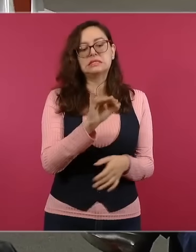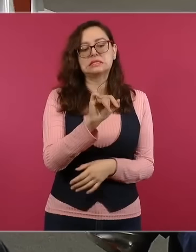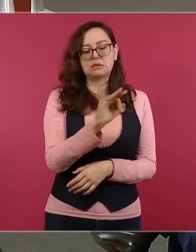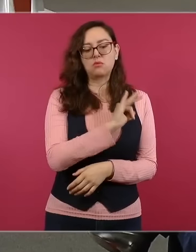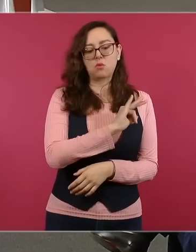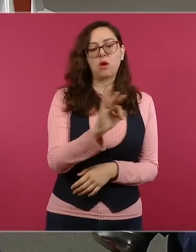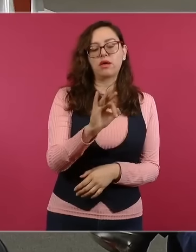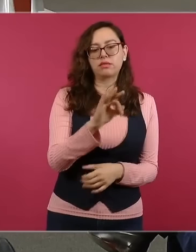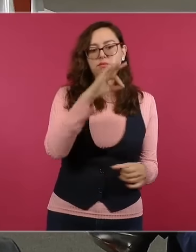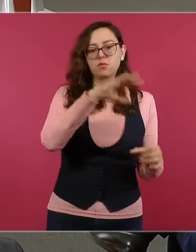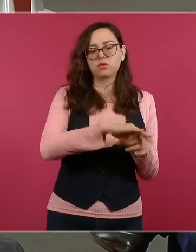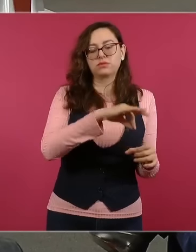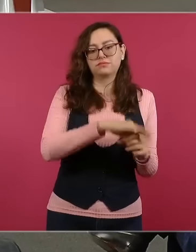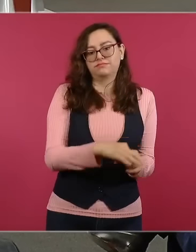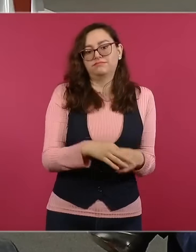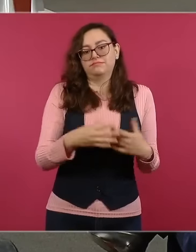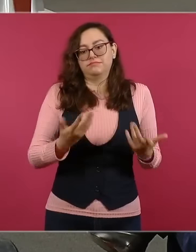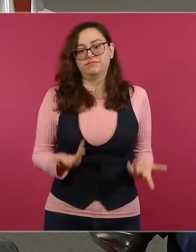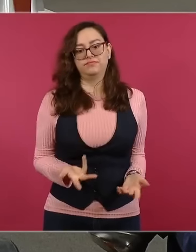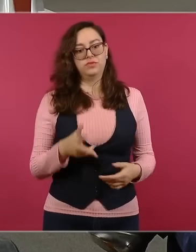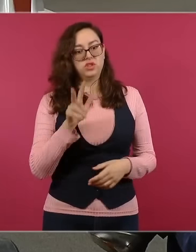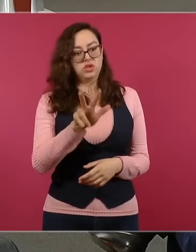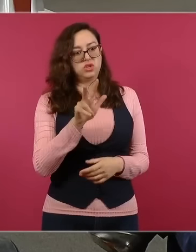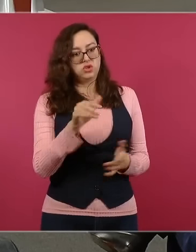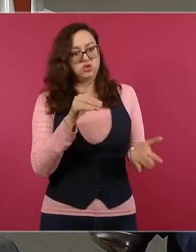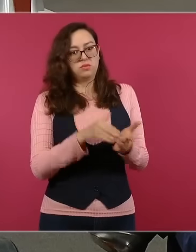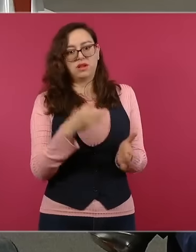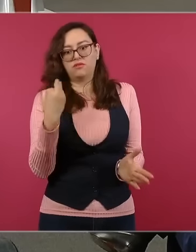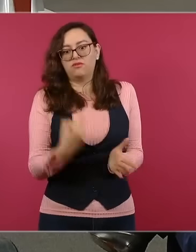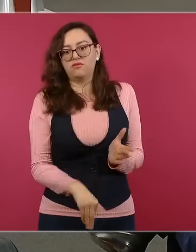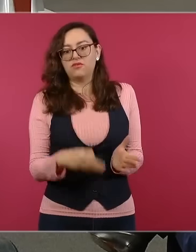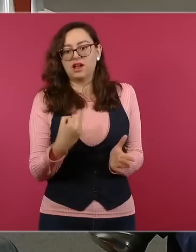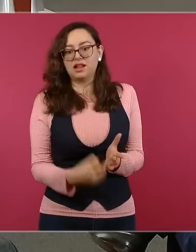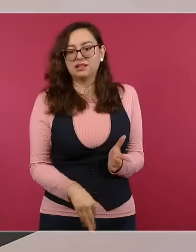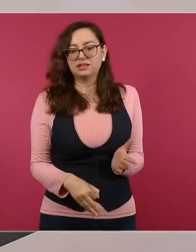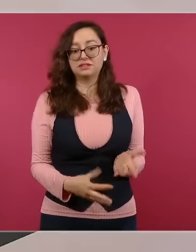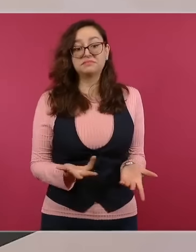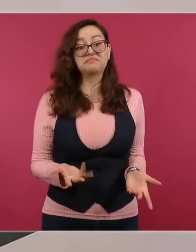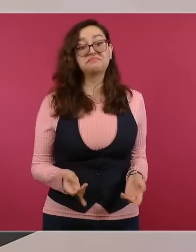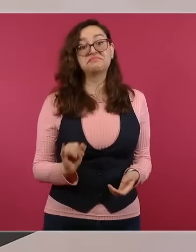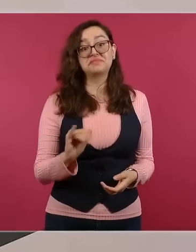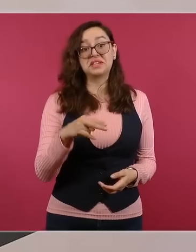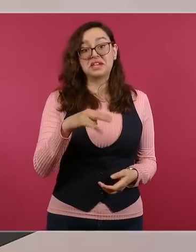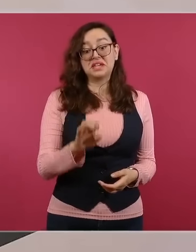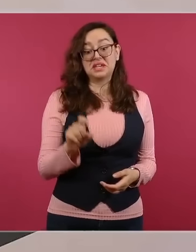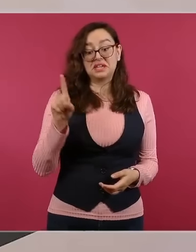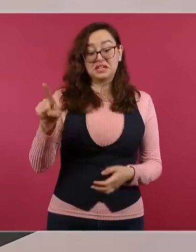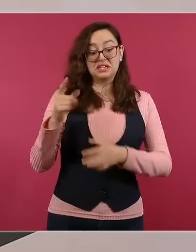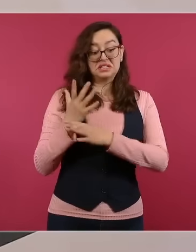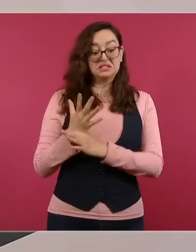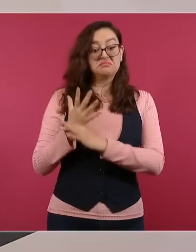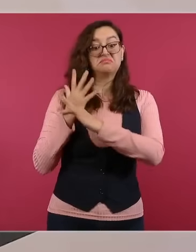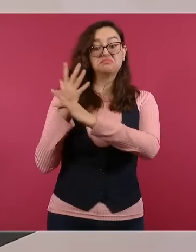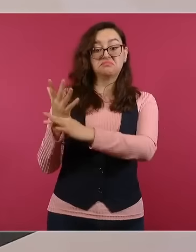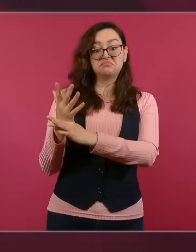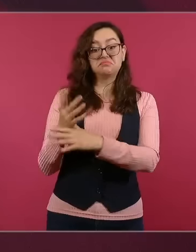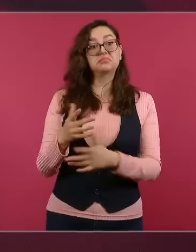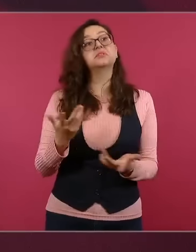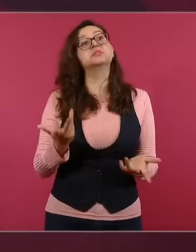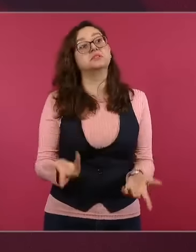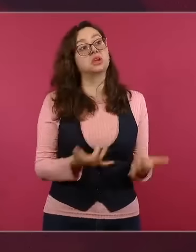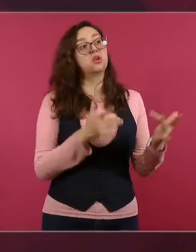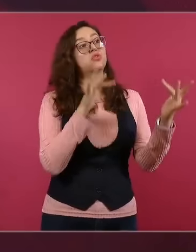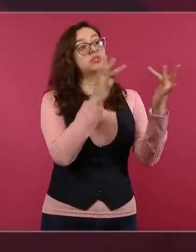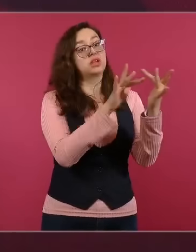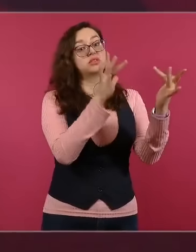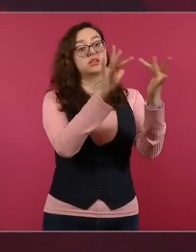con irregularidades y ahí el INE ha mencionado, está informando a todos ellos por vía electrónica